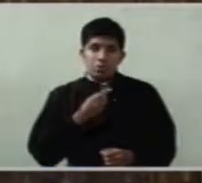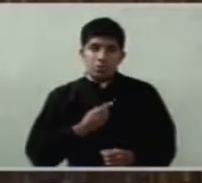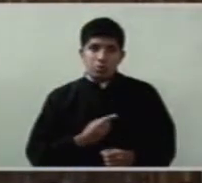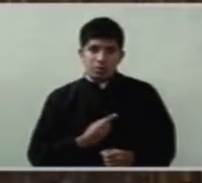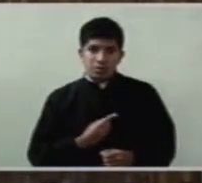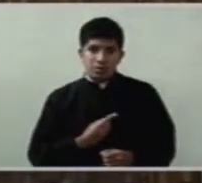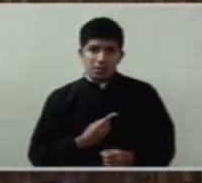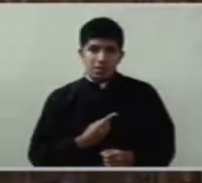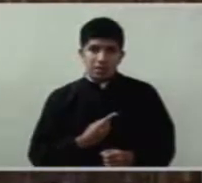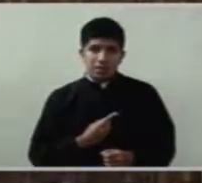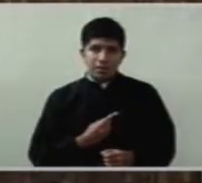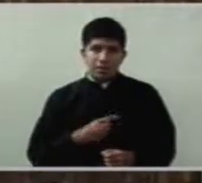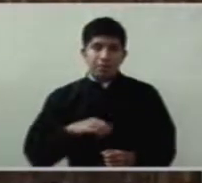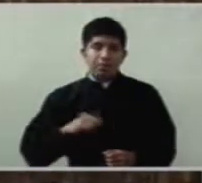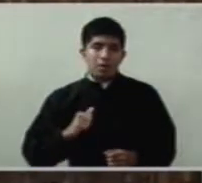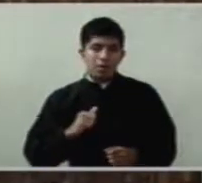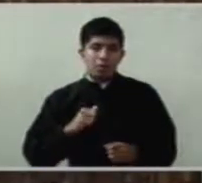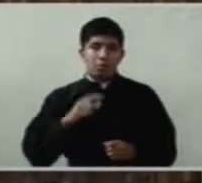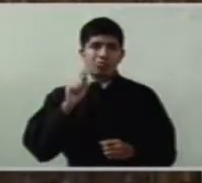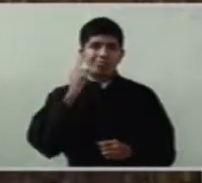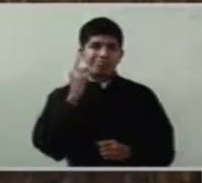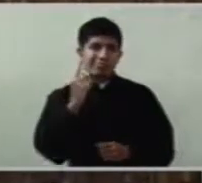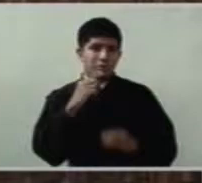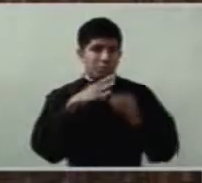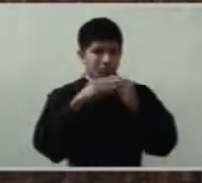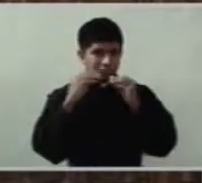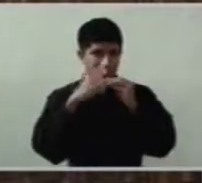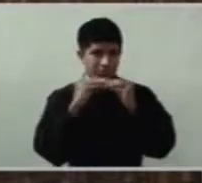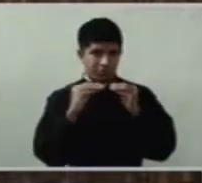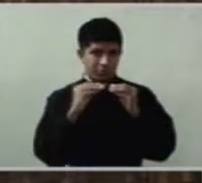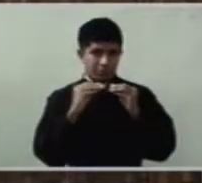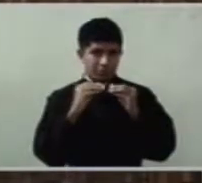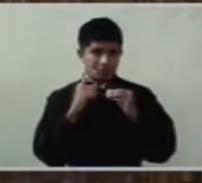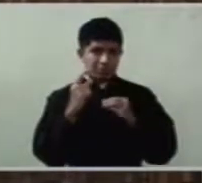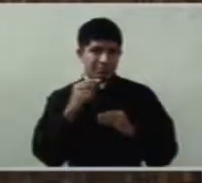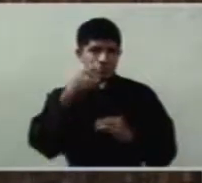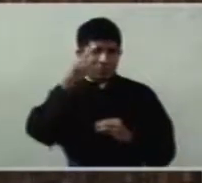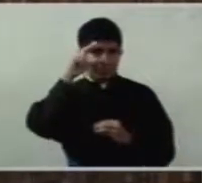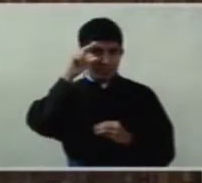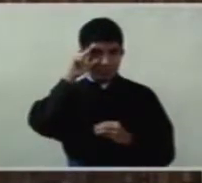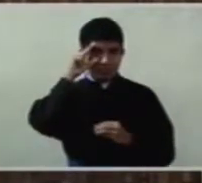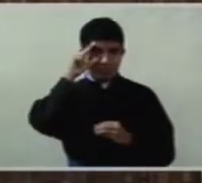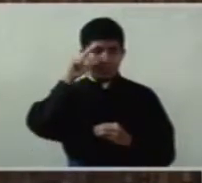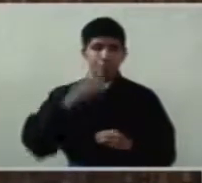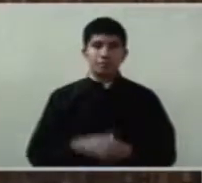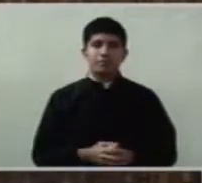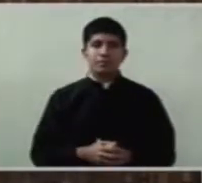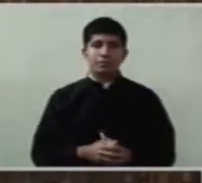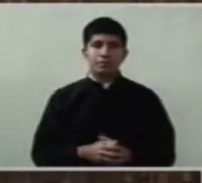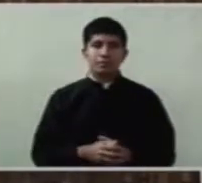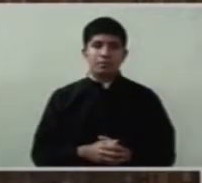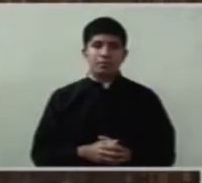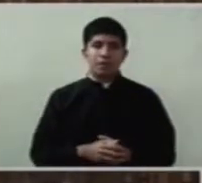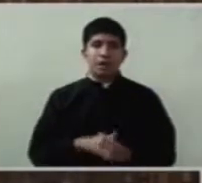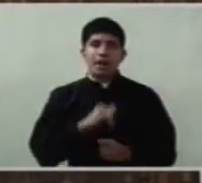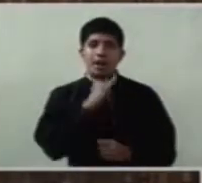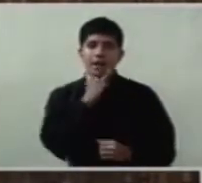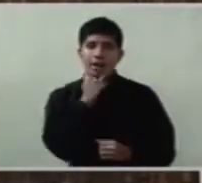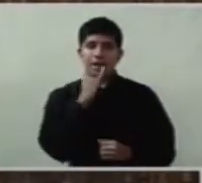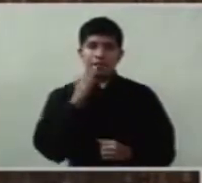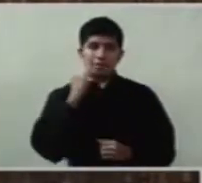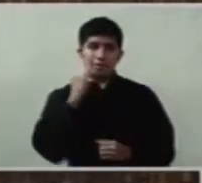fruta, de las uvas. En Israel, en